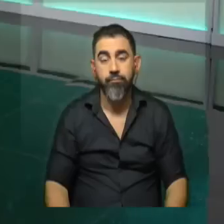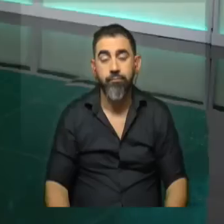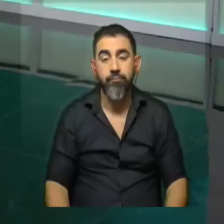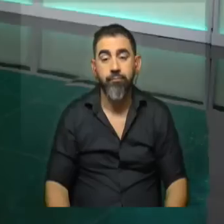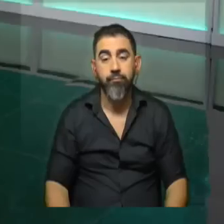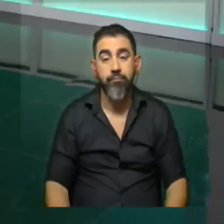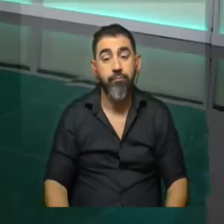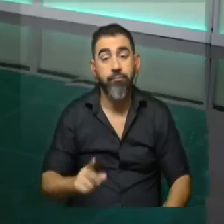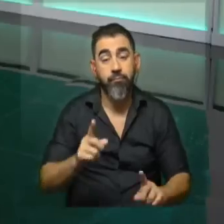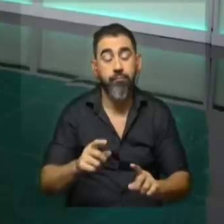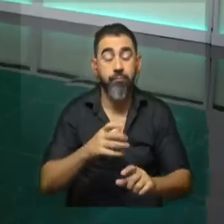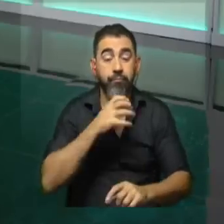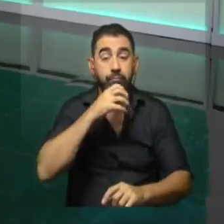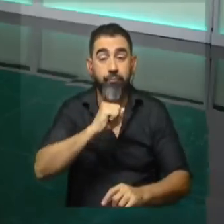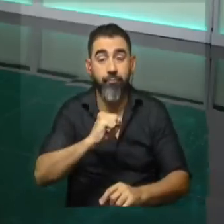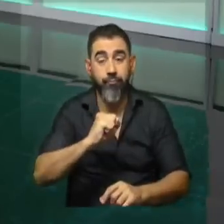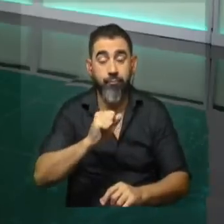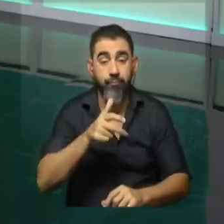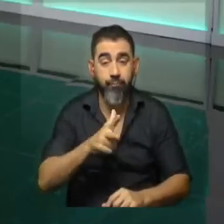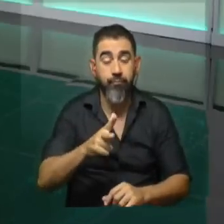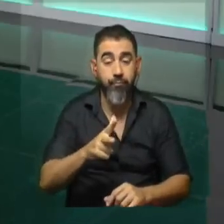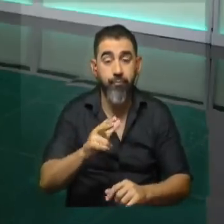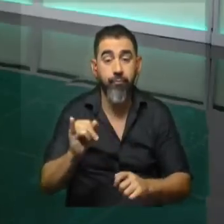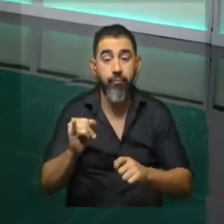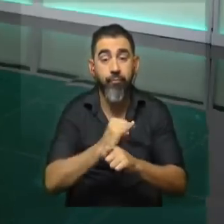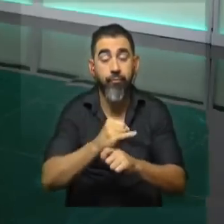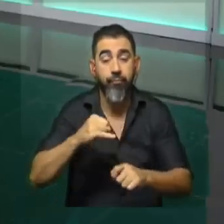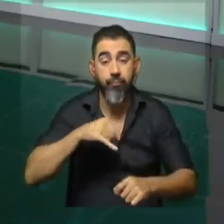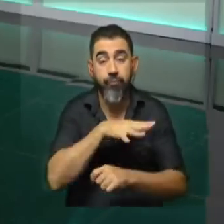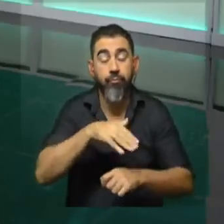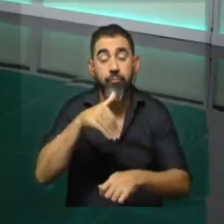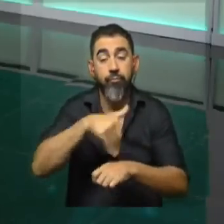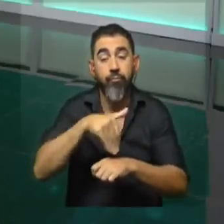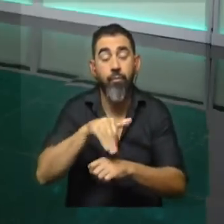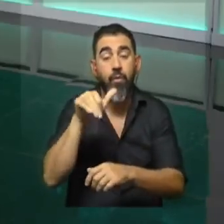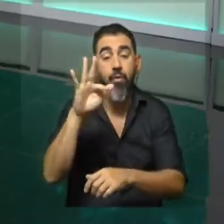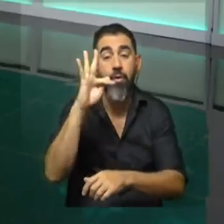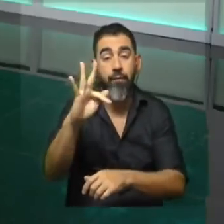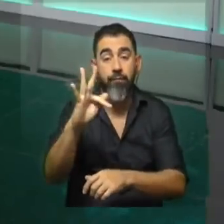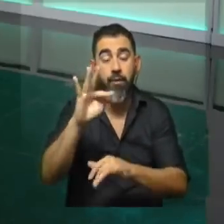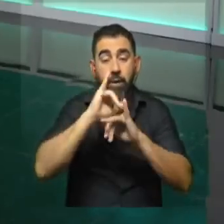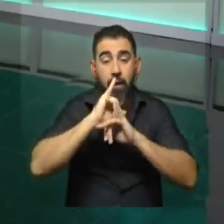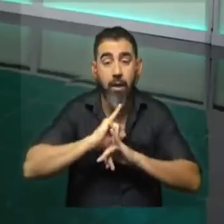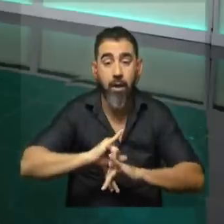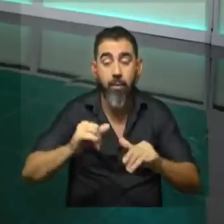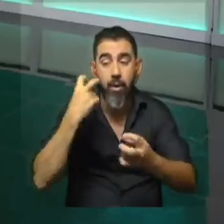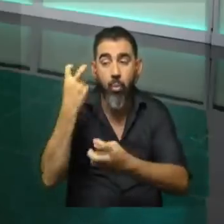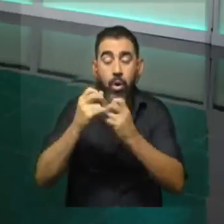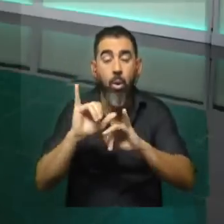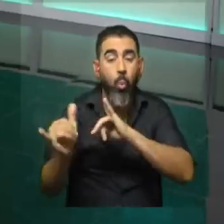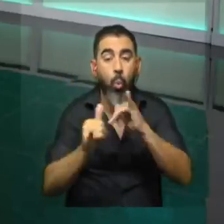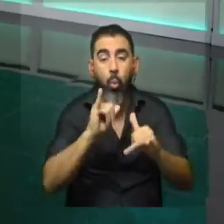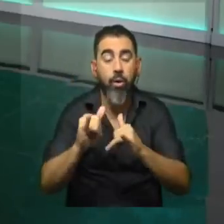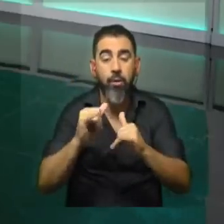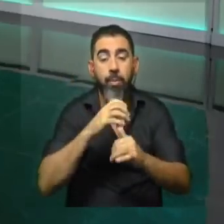pensando en Reyes, les contamos que la Intersocial del municipio EFE inició una campaña de reproducción de juguetes para la